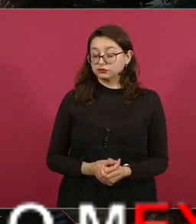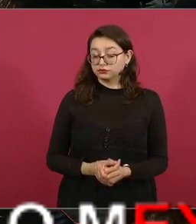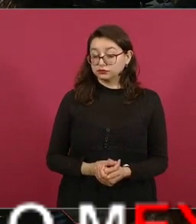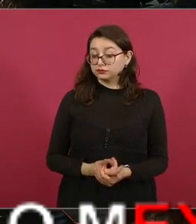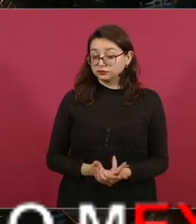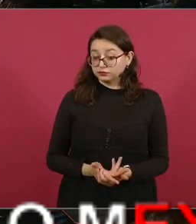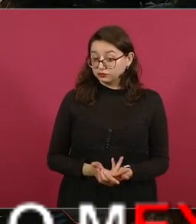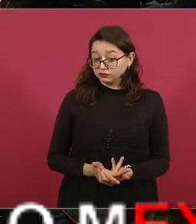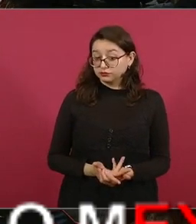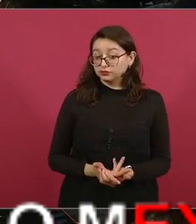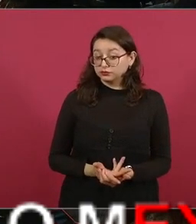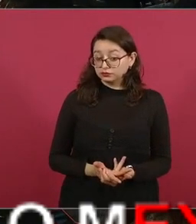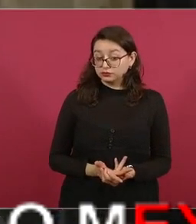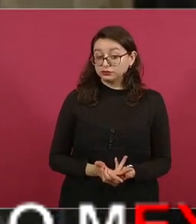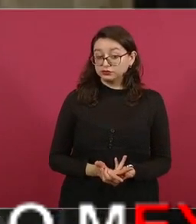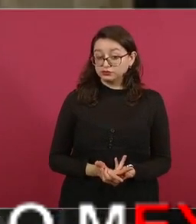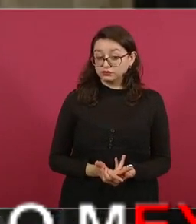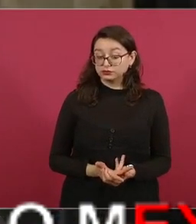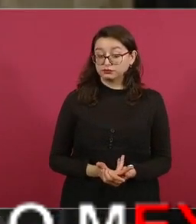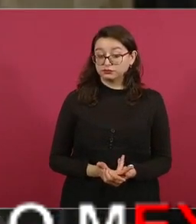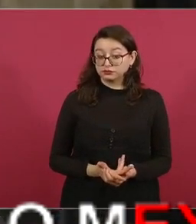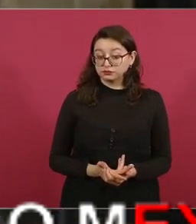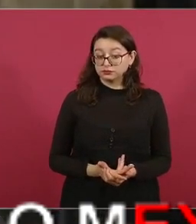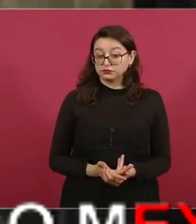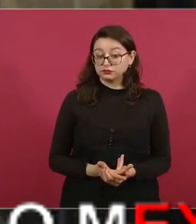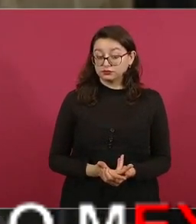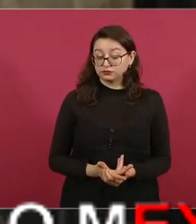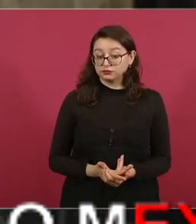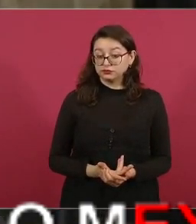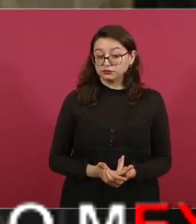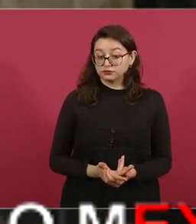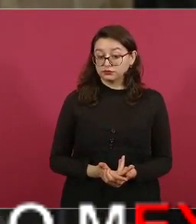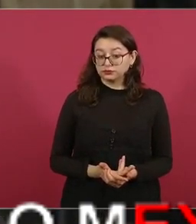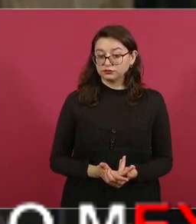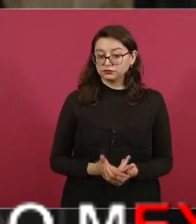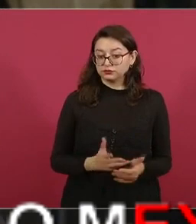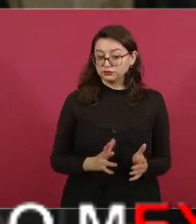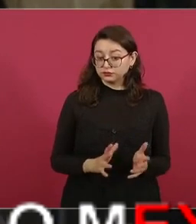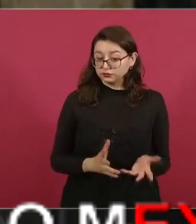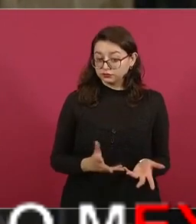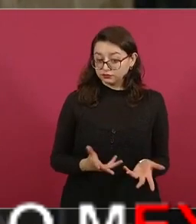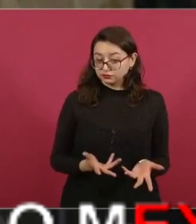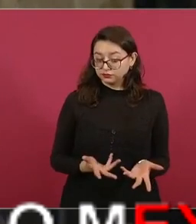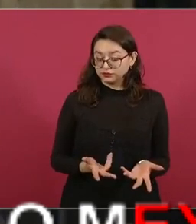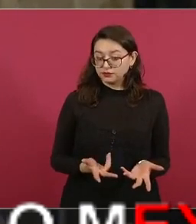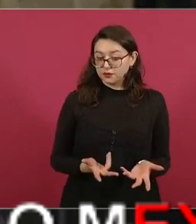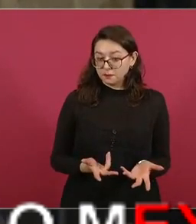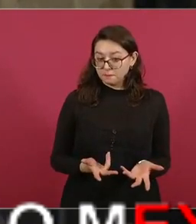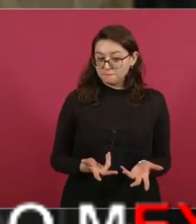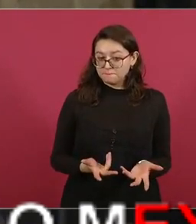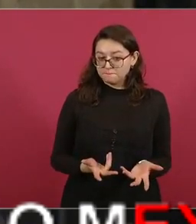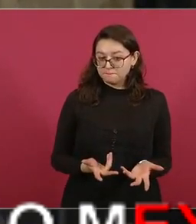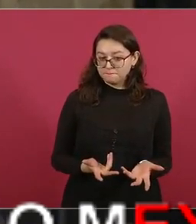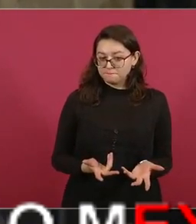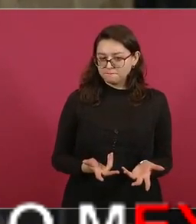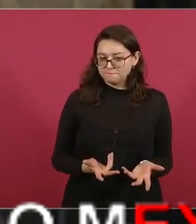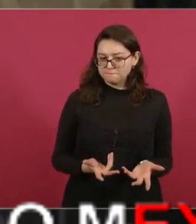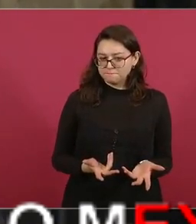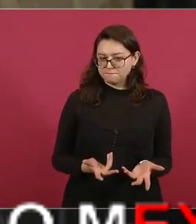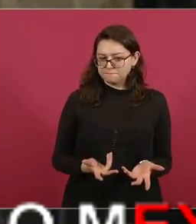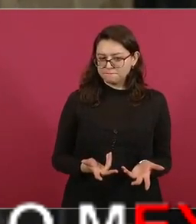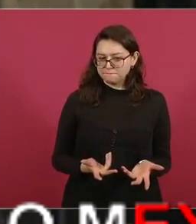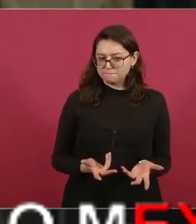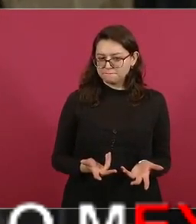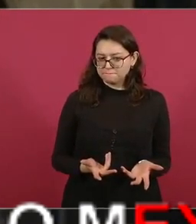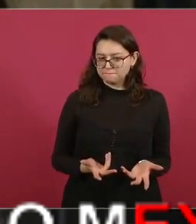de lo de las medicinas que bueno no de la cuando el del COVID